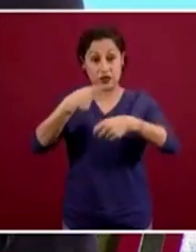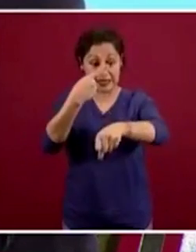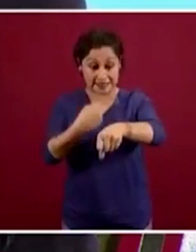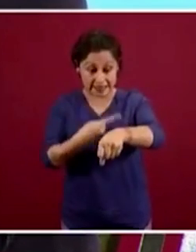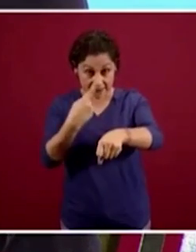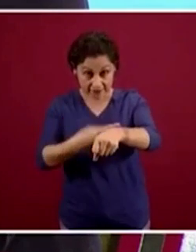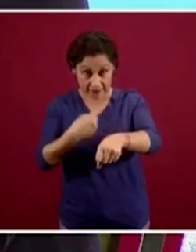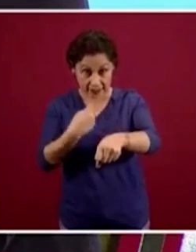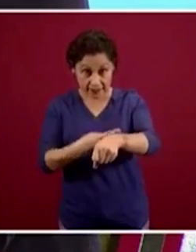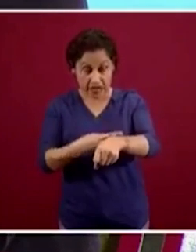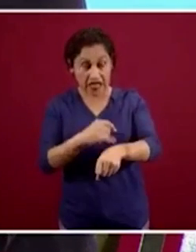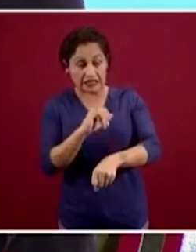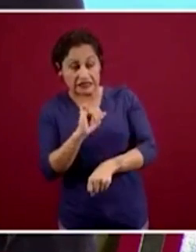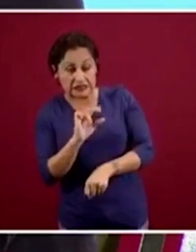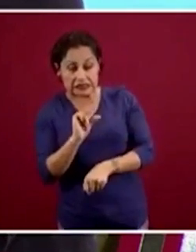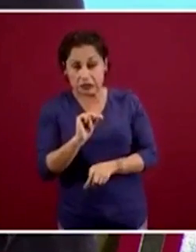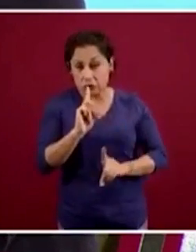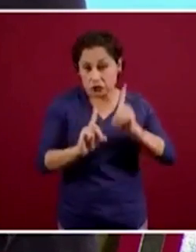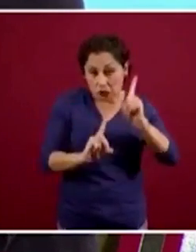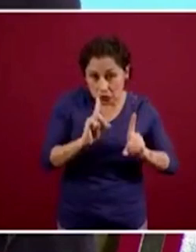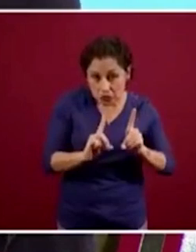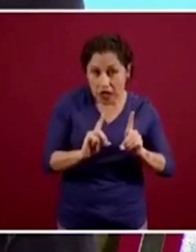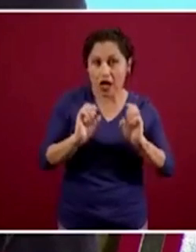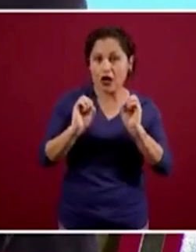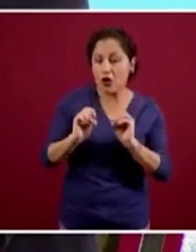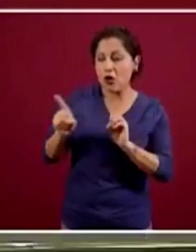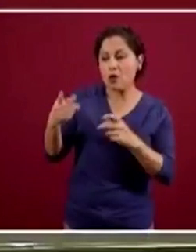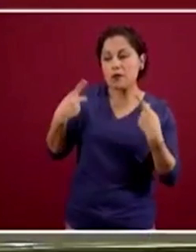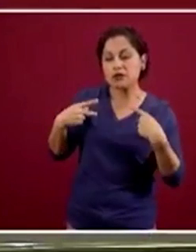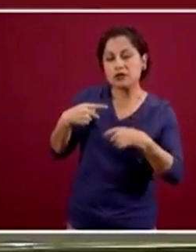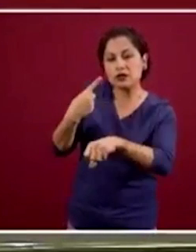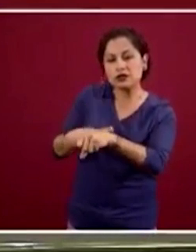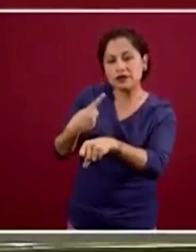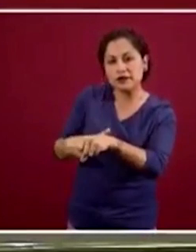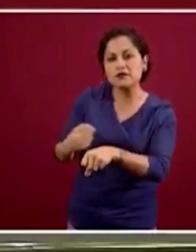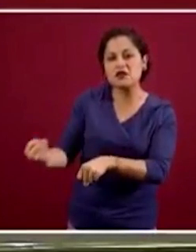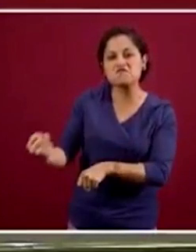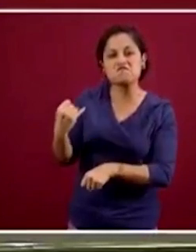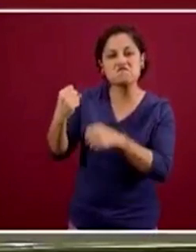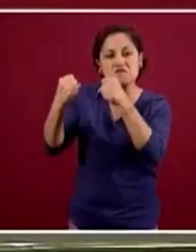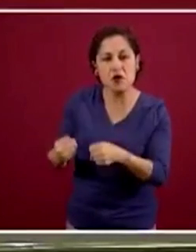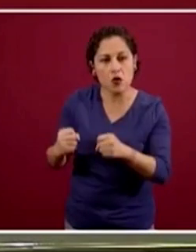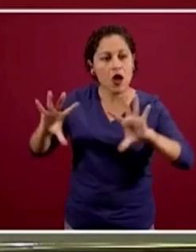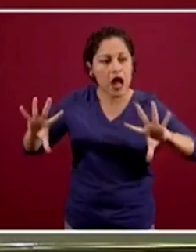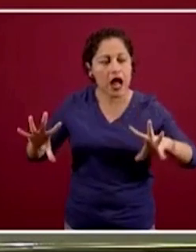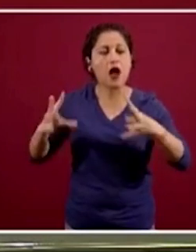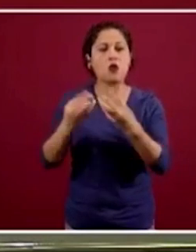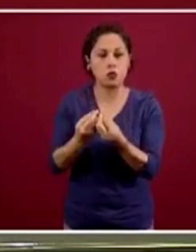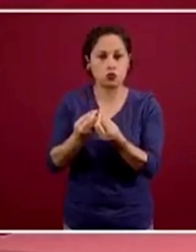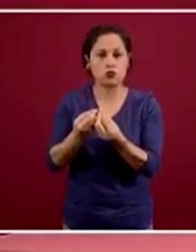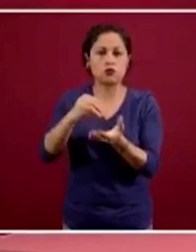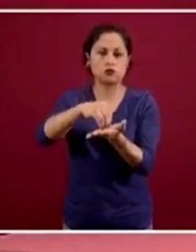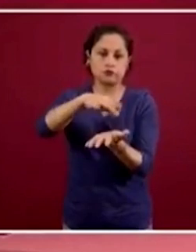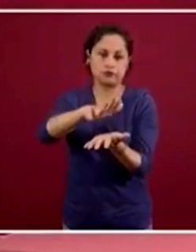confirmados de COVID. Es importante que lo tengan muy claro.